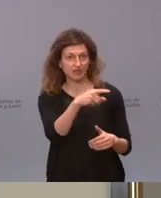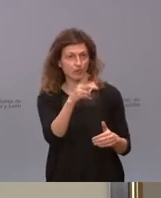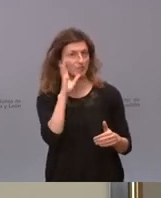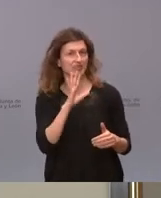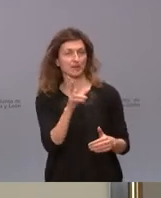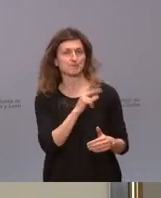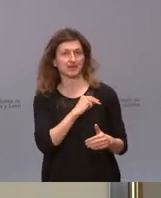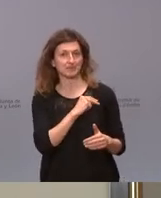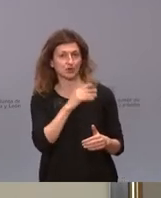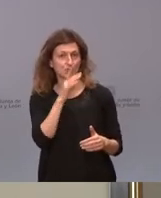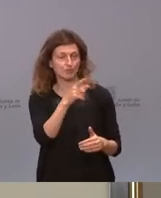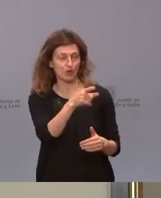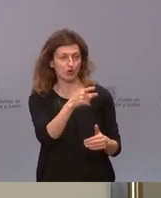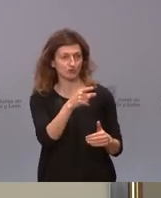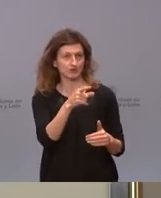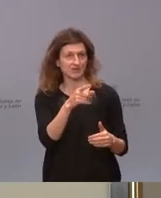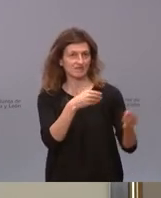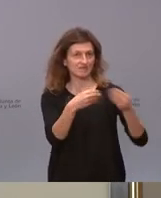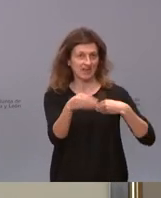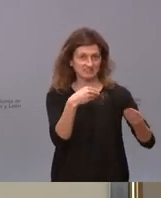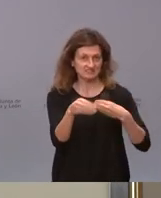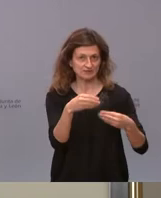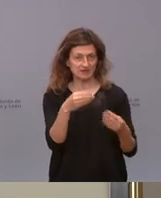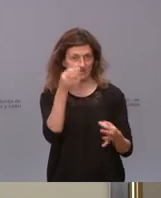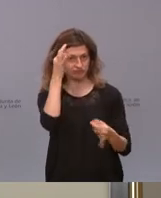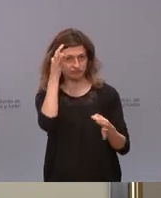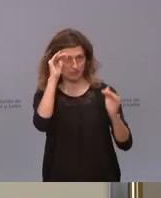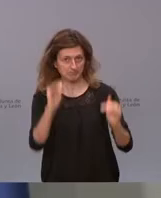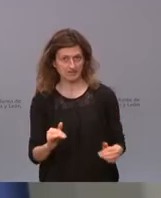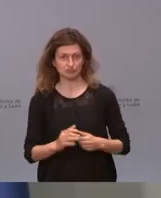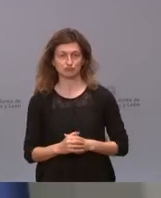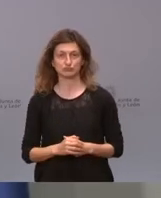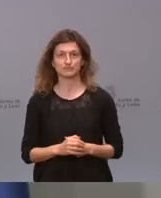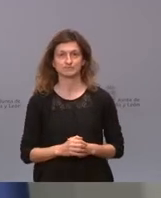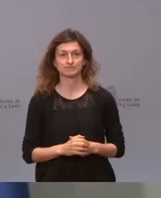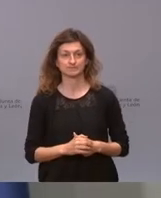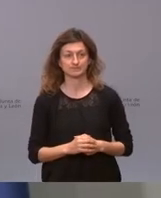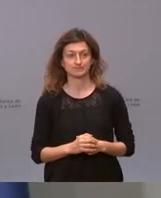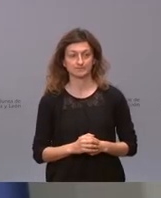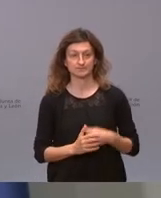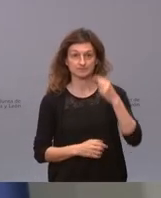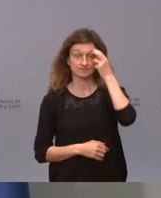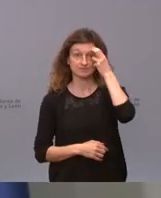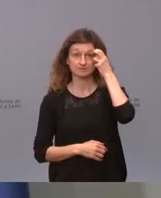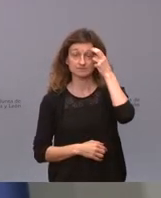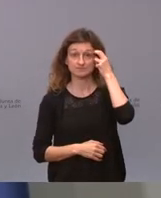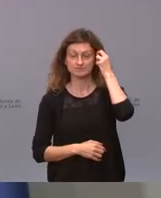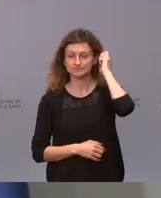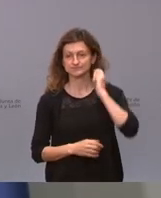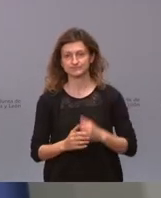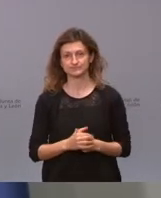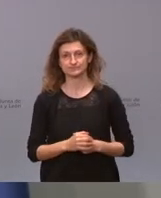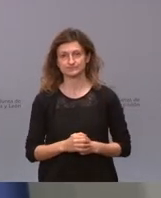premio a quien ha sido más flexible a la hora de adoptar medidas. Bueno, sobre